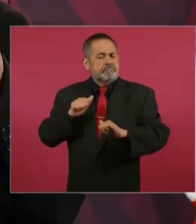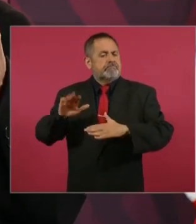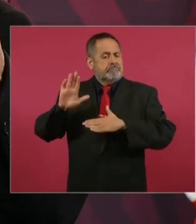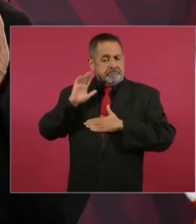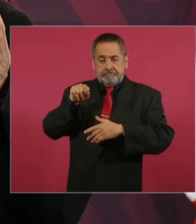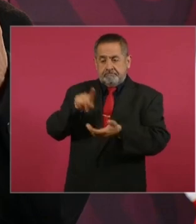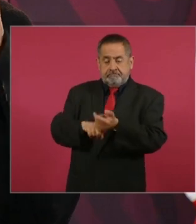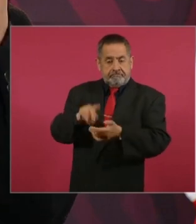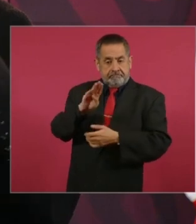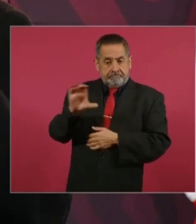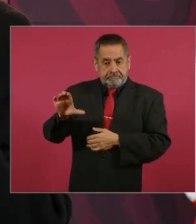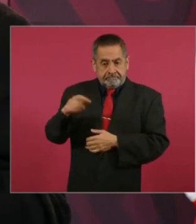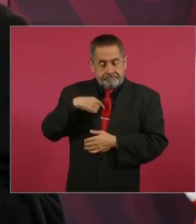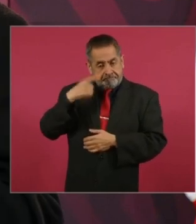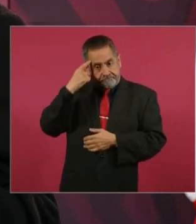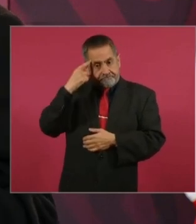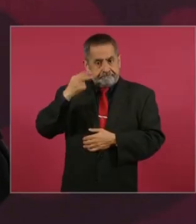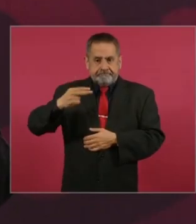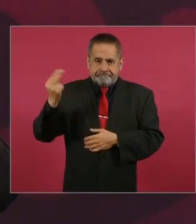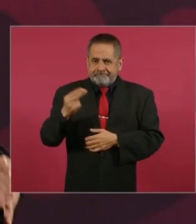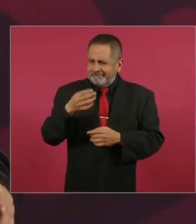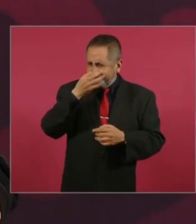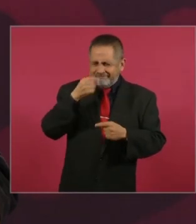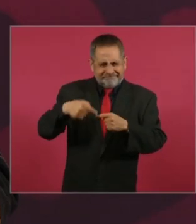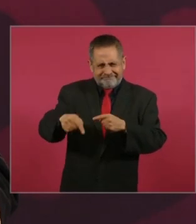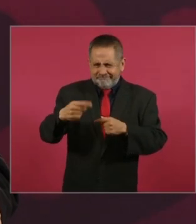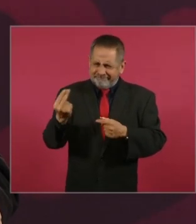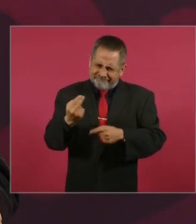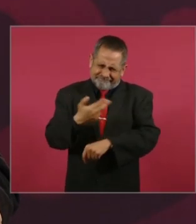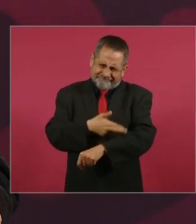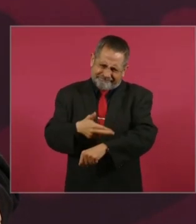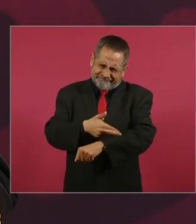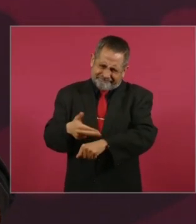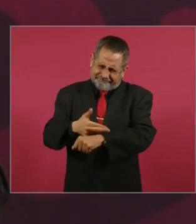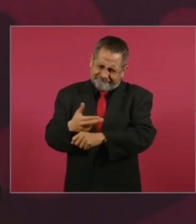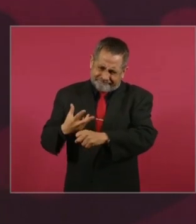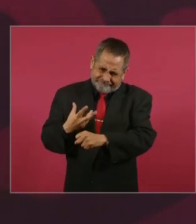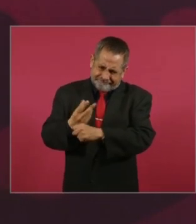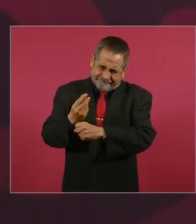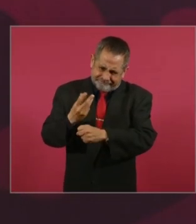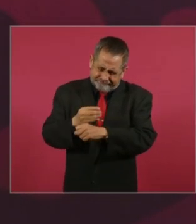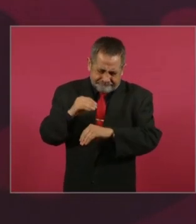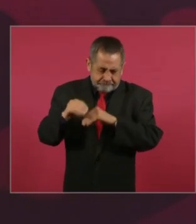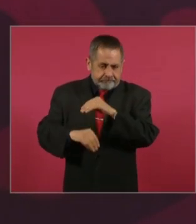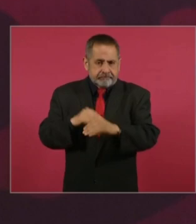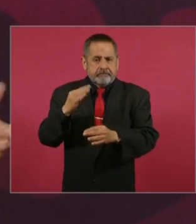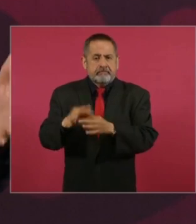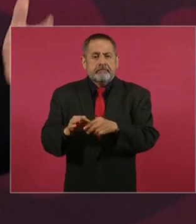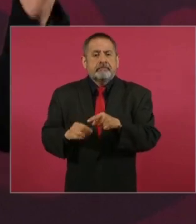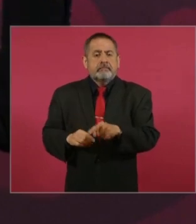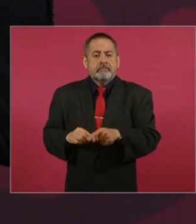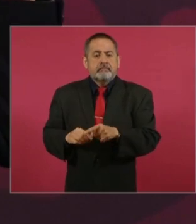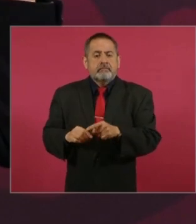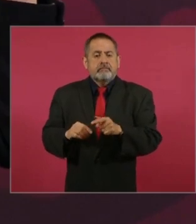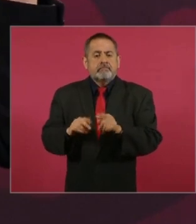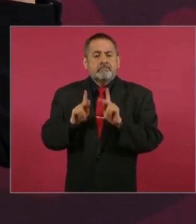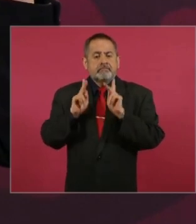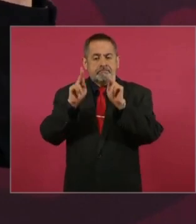California? Necesitamos terminar el